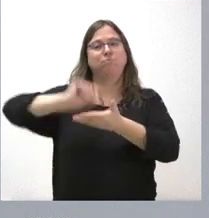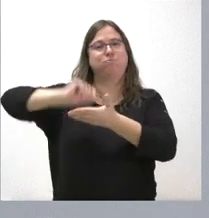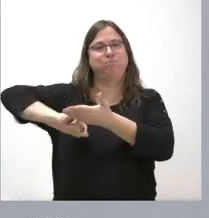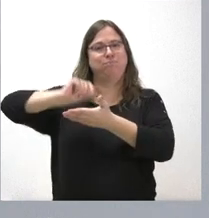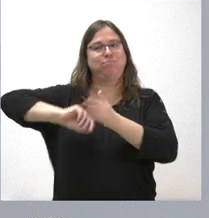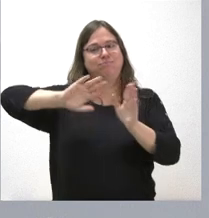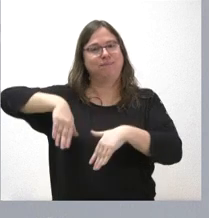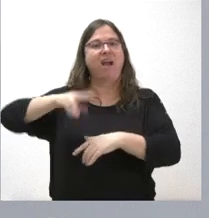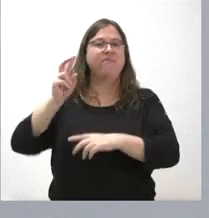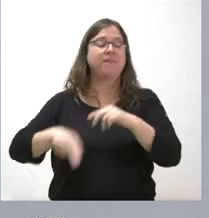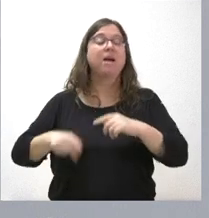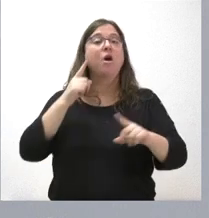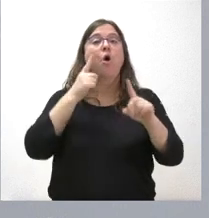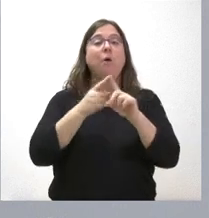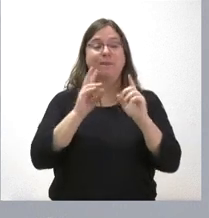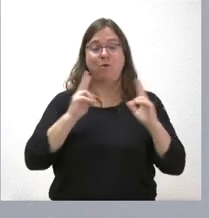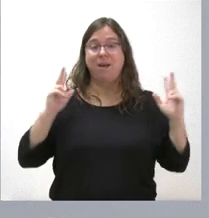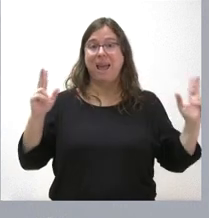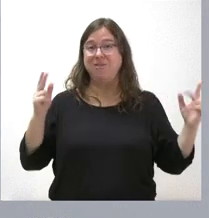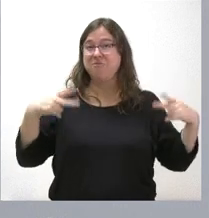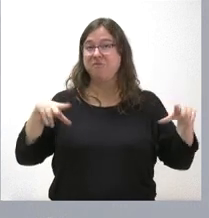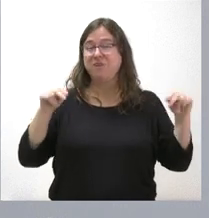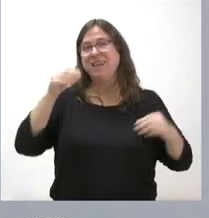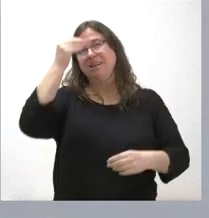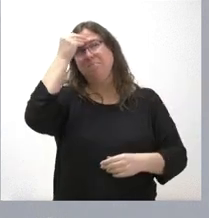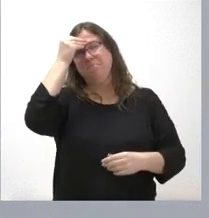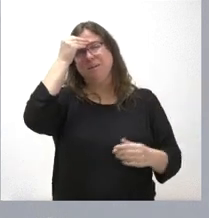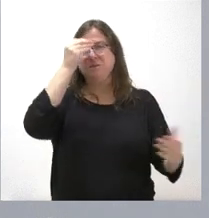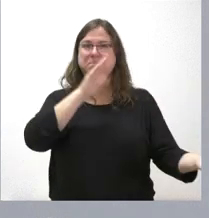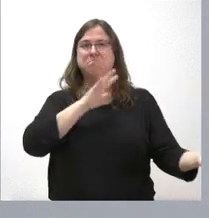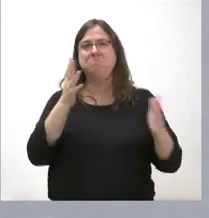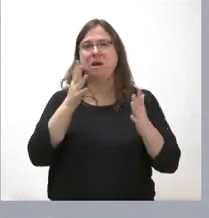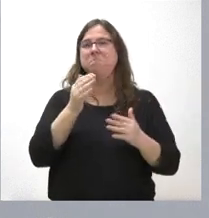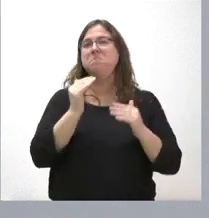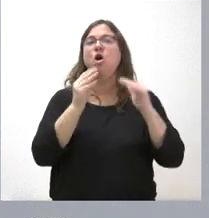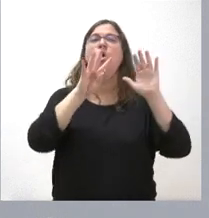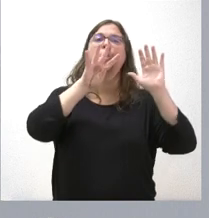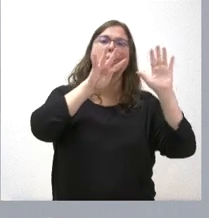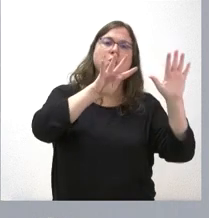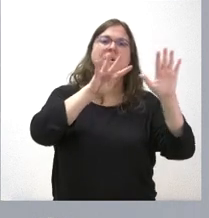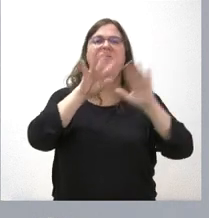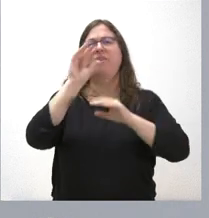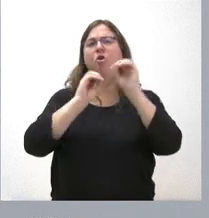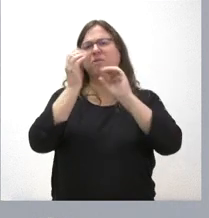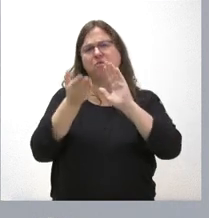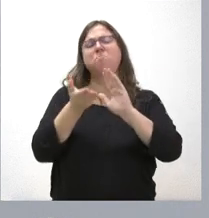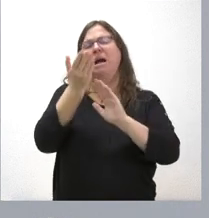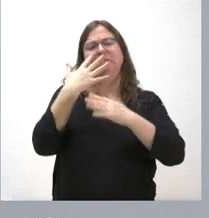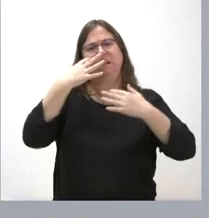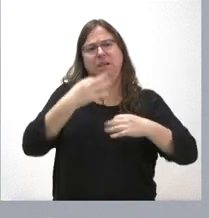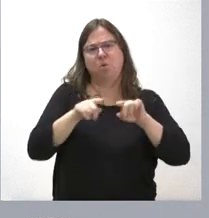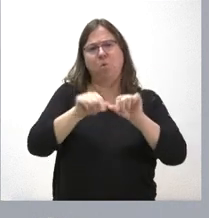pública ¿cuál es nuestro objetivo a la hora de cerrar el año? yo creo que cerraremos como en ejercicios anteriores por encima del 95% de ejecución presupuestaria